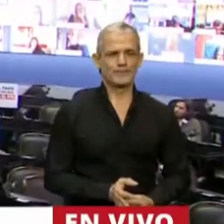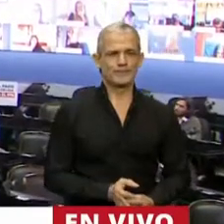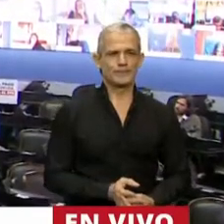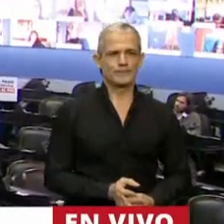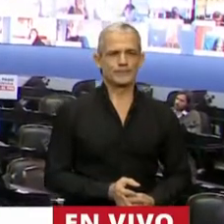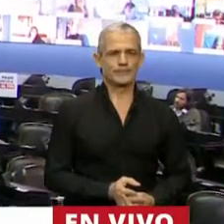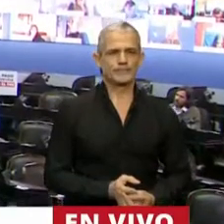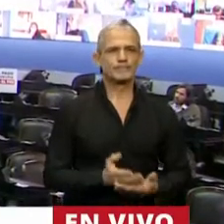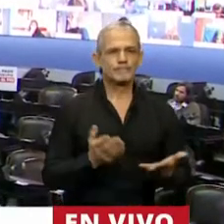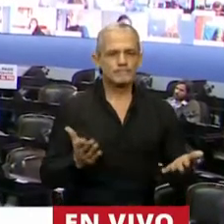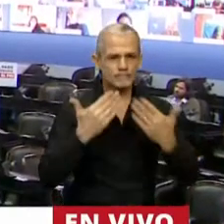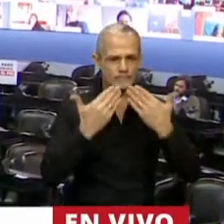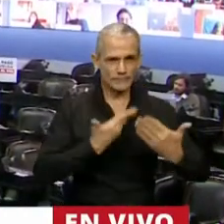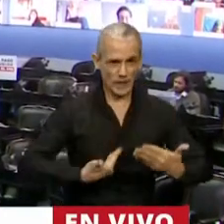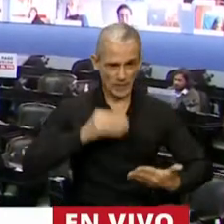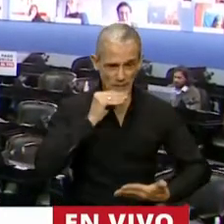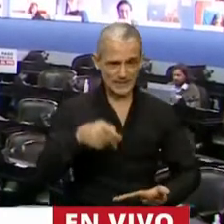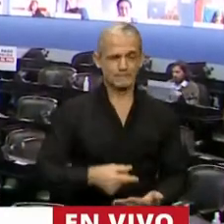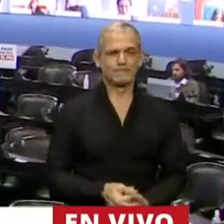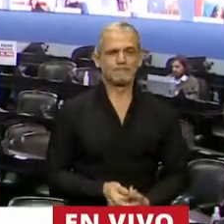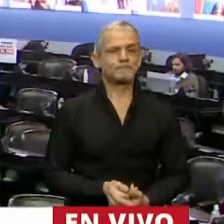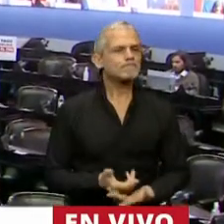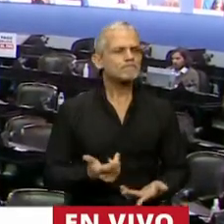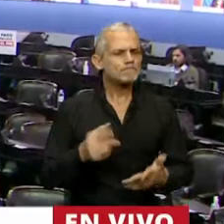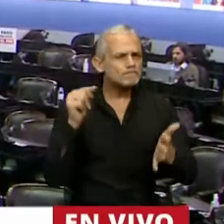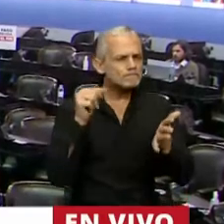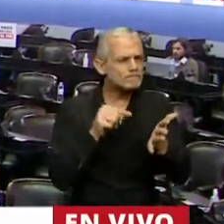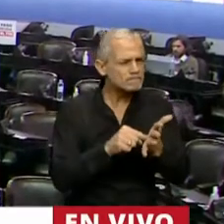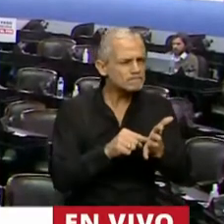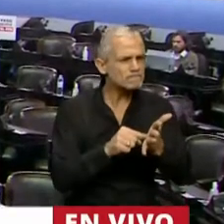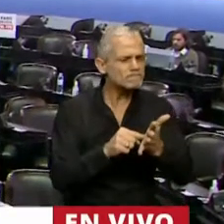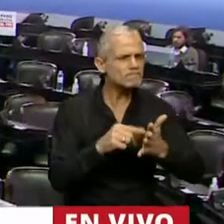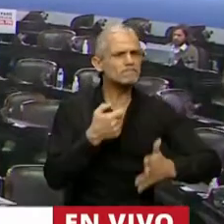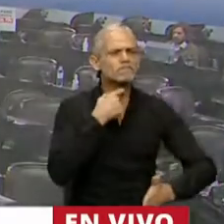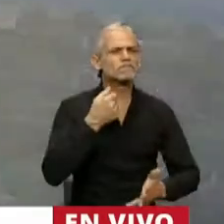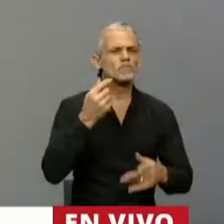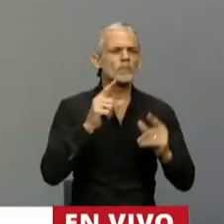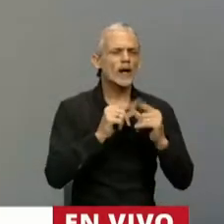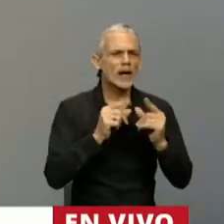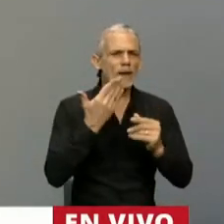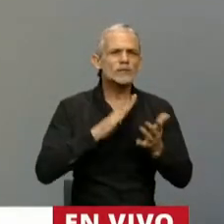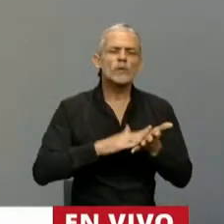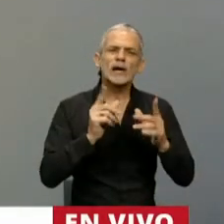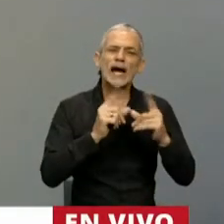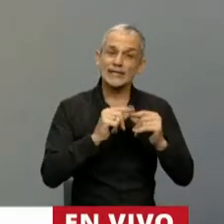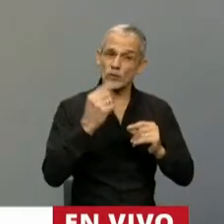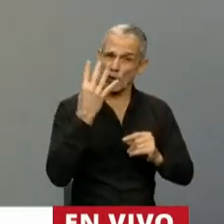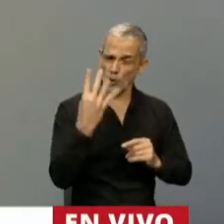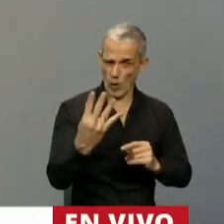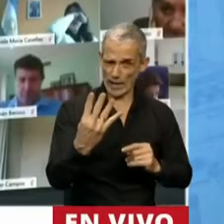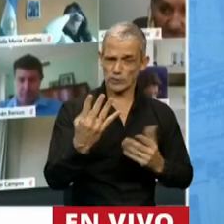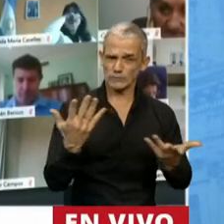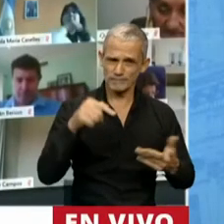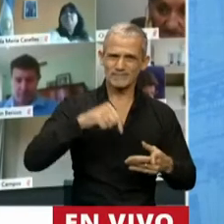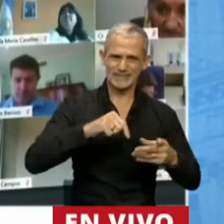Gracias, señor presidente. Puntualmente quisiera referirme al artículo 4 en este proyecto de